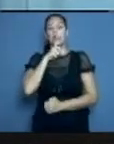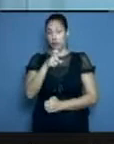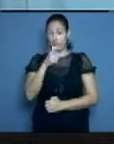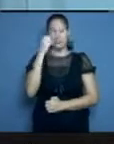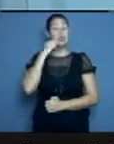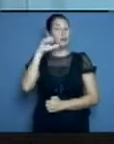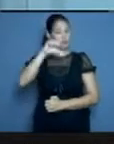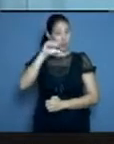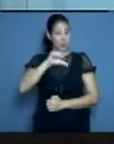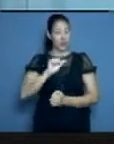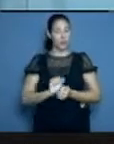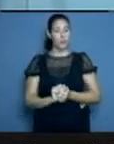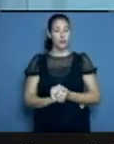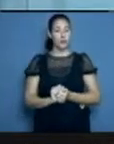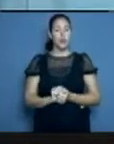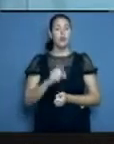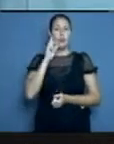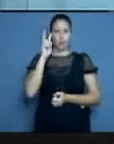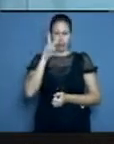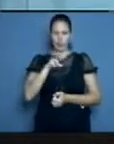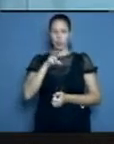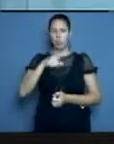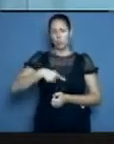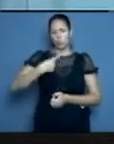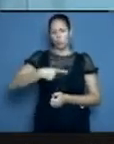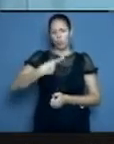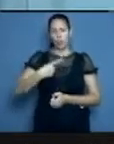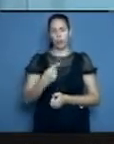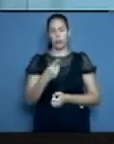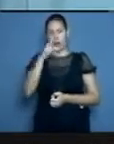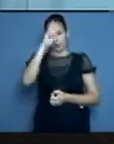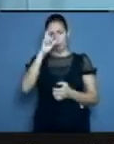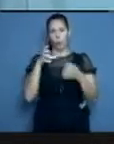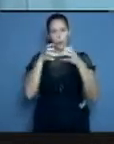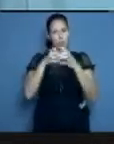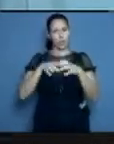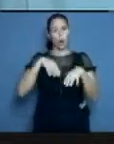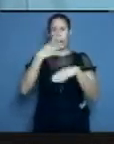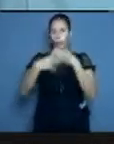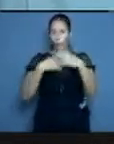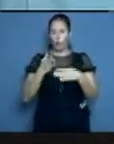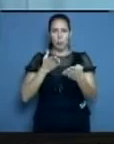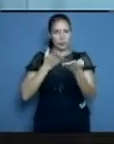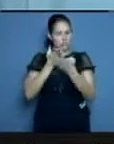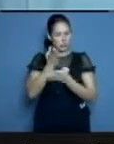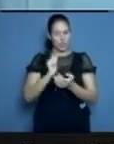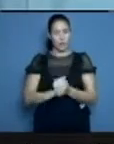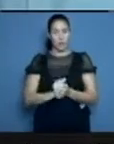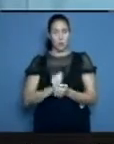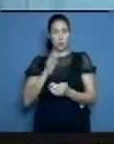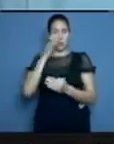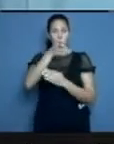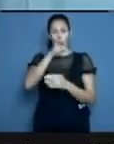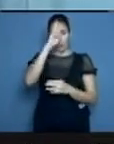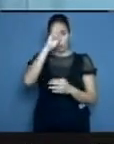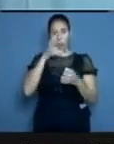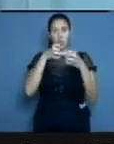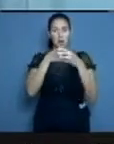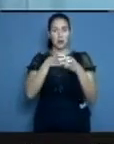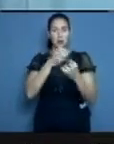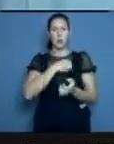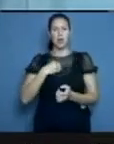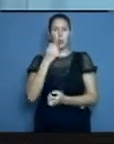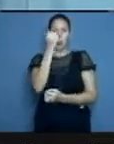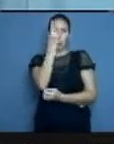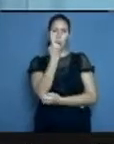problemas constantes en los policlínicos para atender. No son suficientes los médicos, sobre todo en las consultas de respiratoria, y las personas